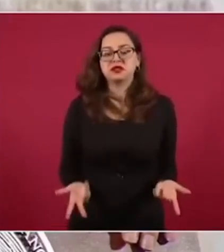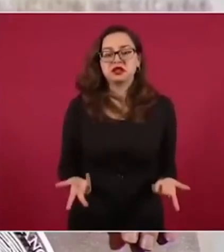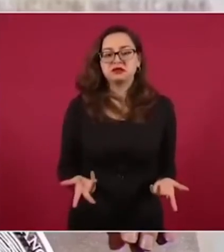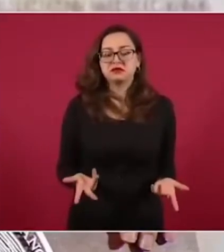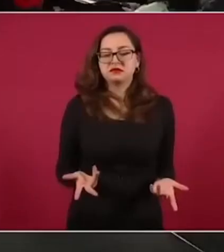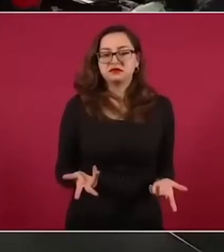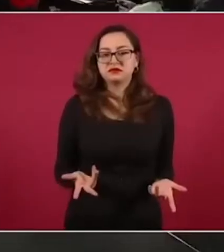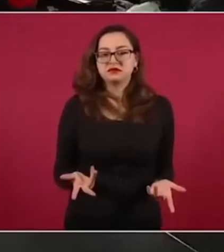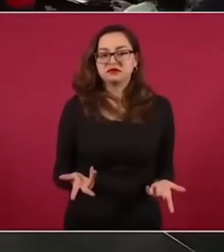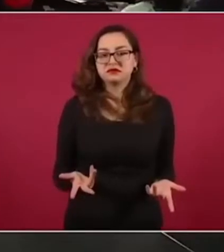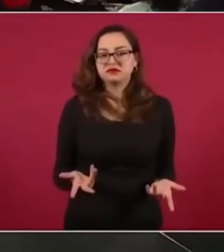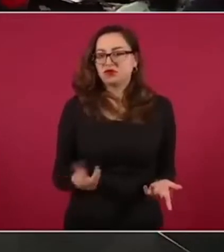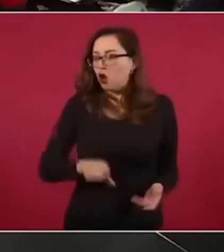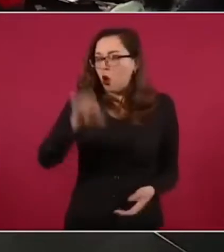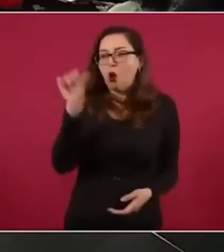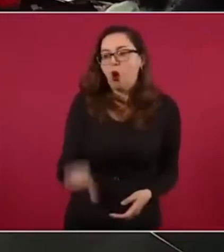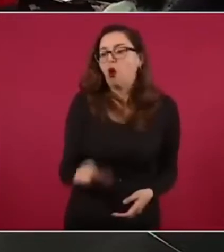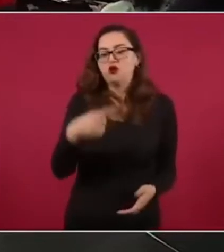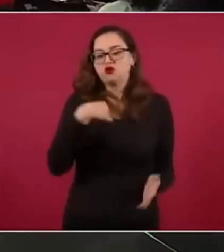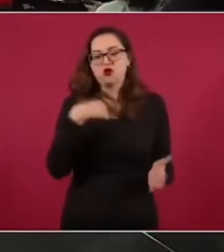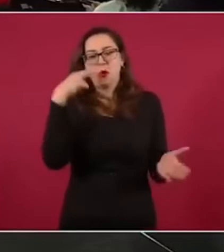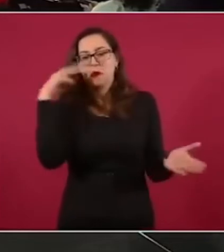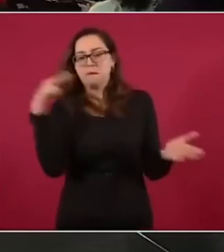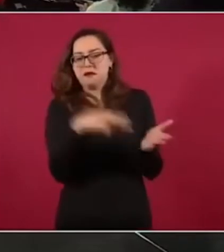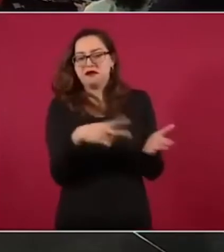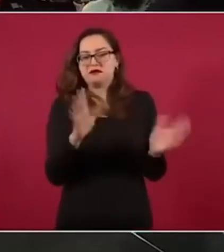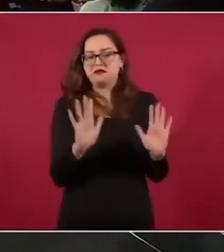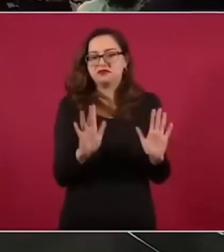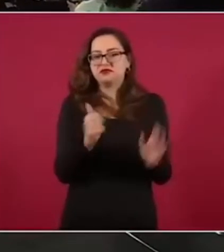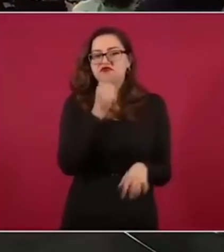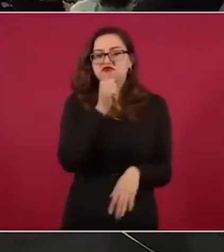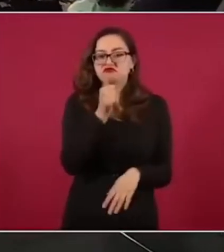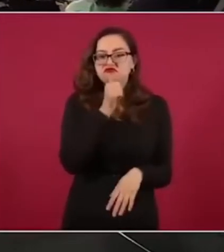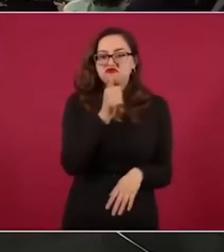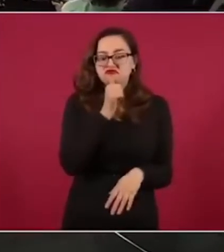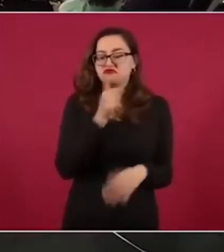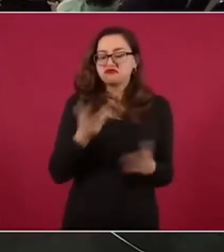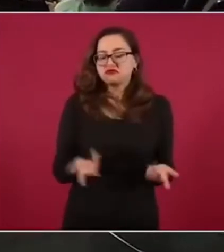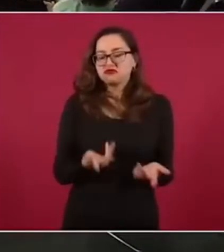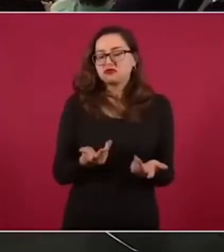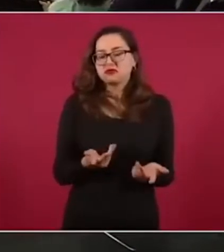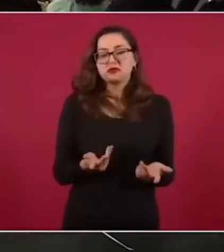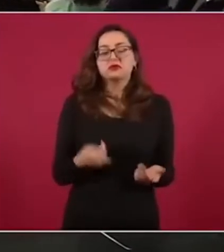el periódico, porque no alcanzo a verlos todos.